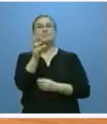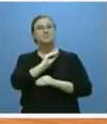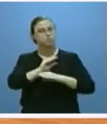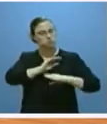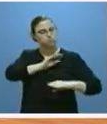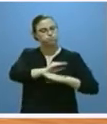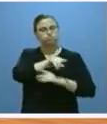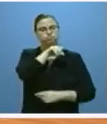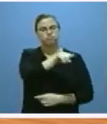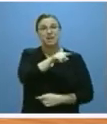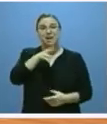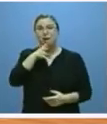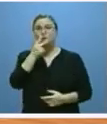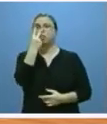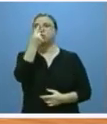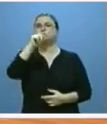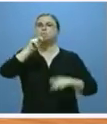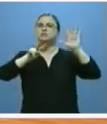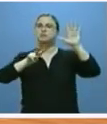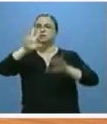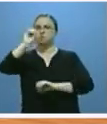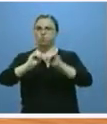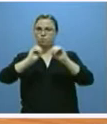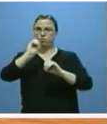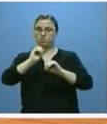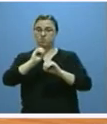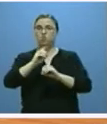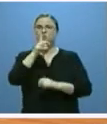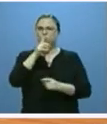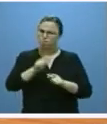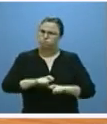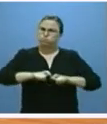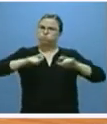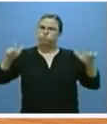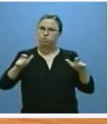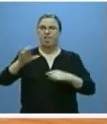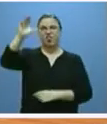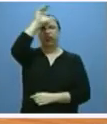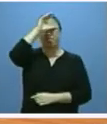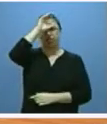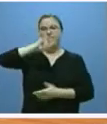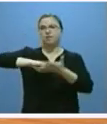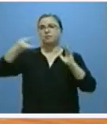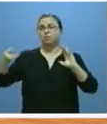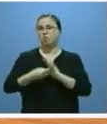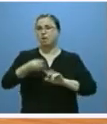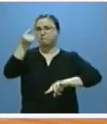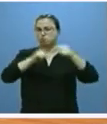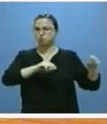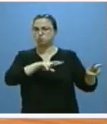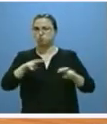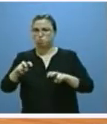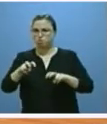en el 2,75% tras el fuerte incremento en ciencia y tecnología del nuevo presupuesto.